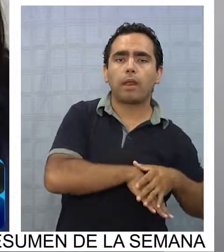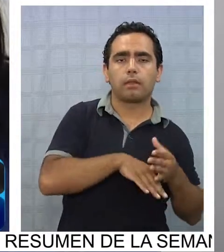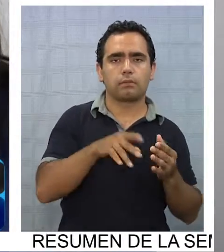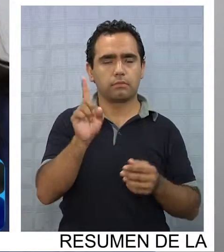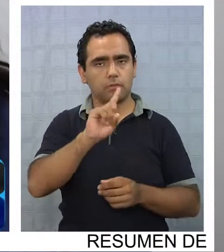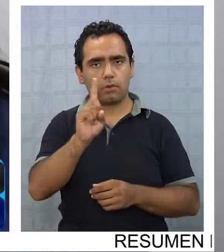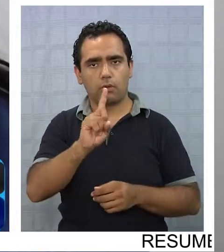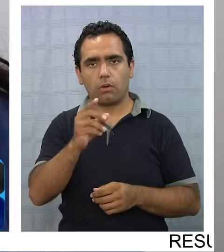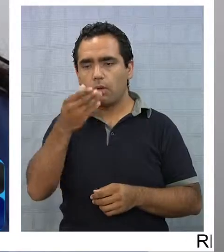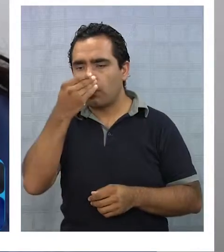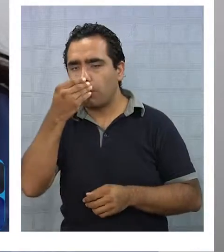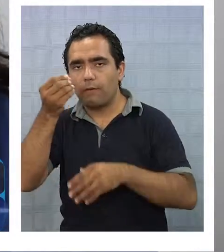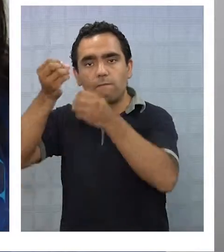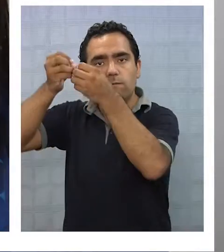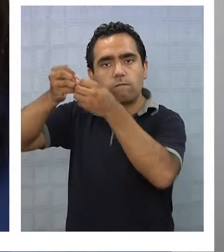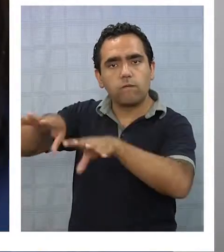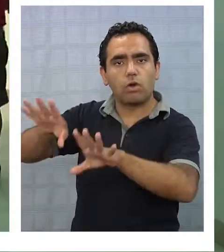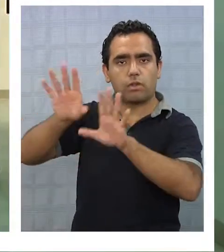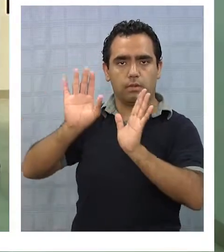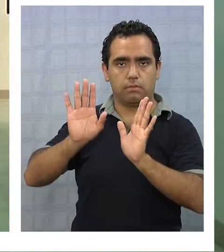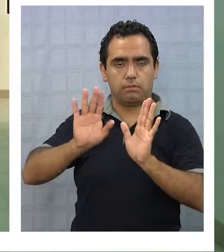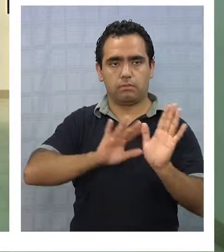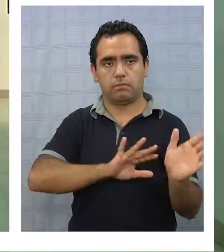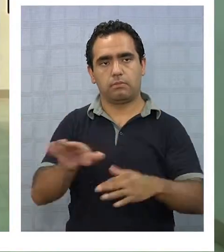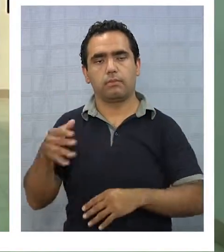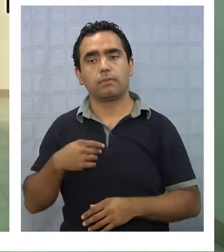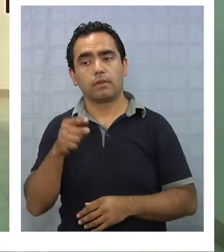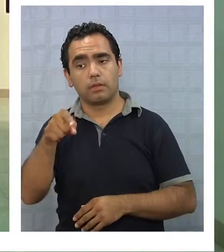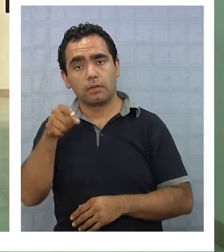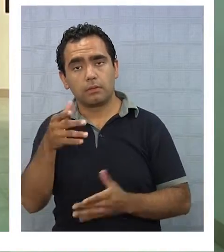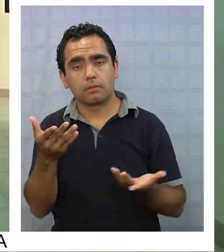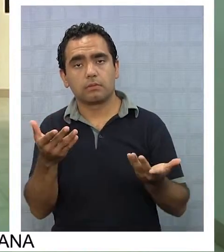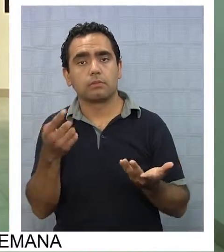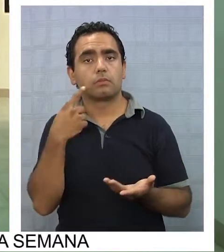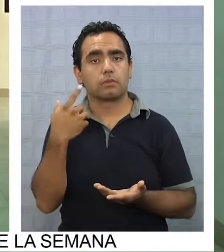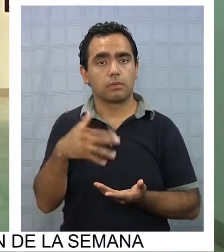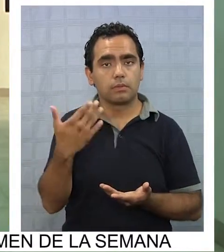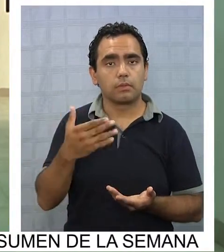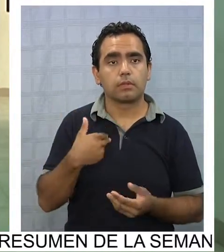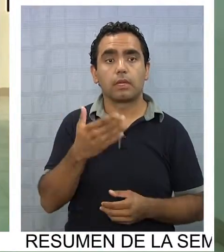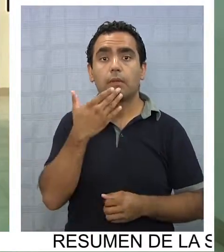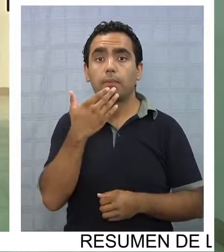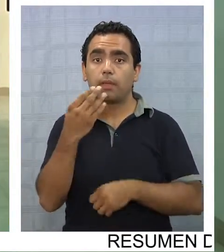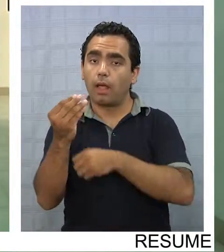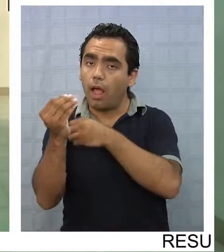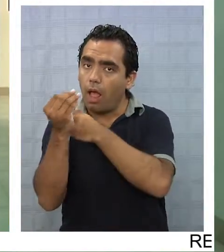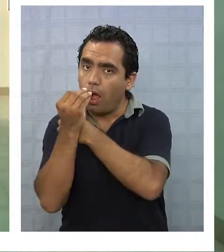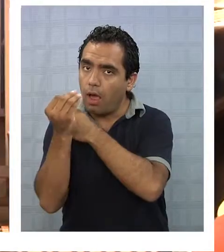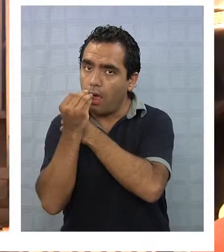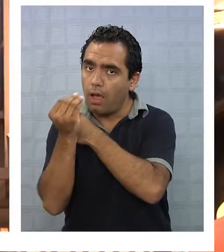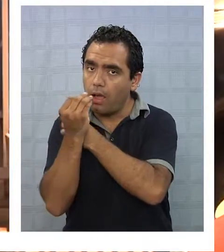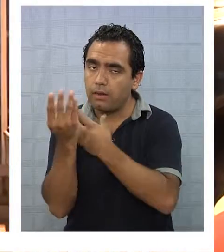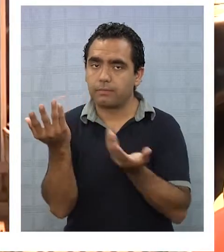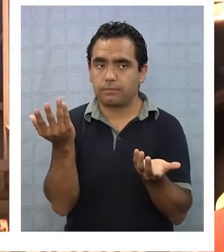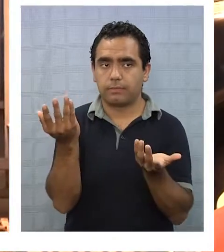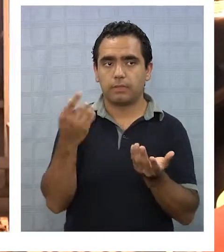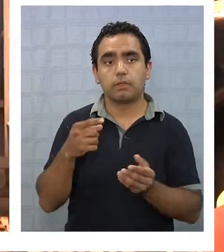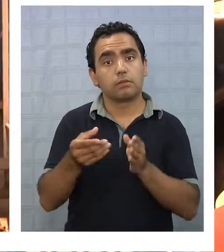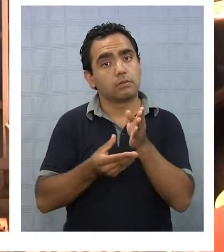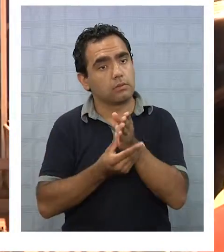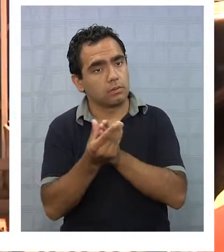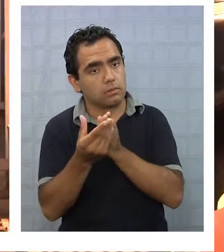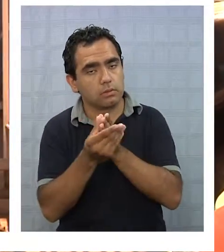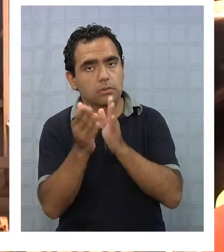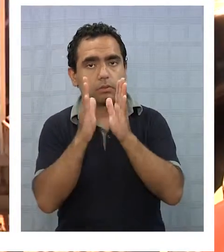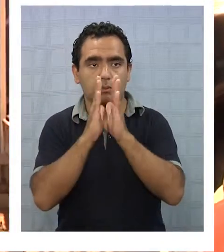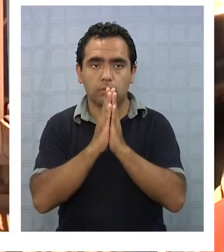también de contagio de los virus. Respecto a una buena manera de alimentarse para seguir manteniendo una salud firme, la recomendación es